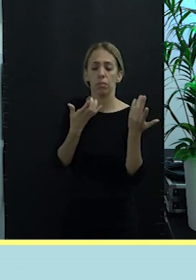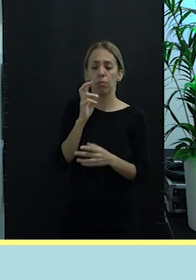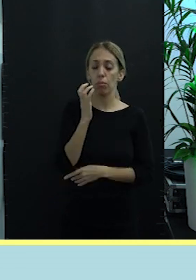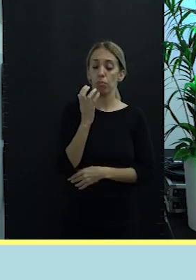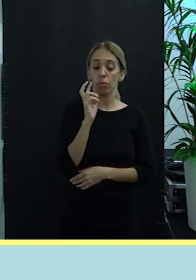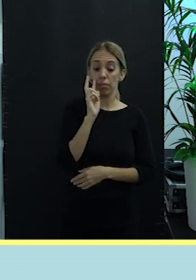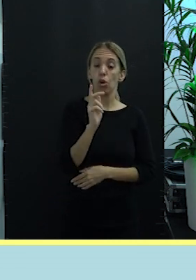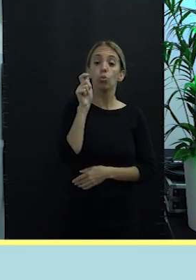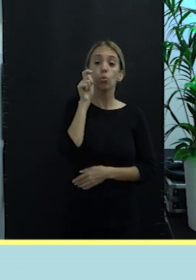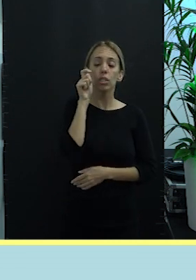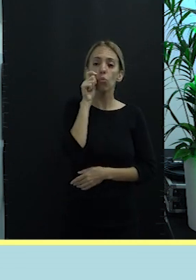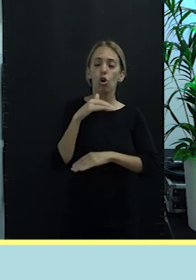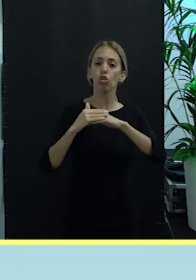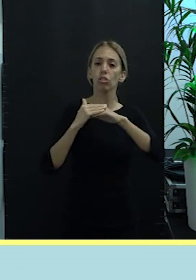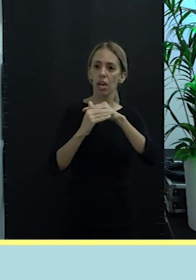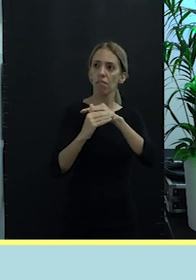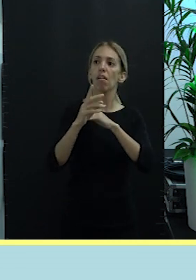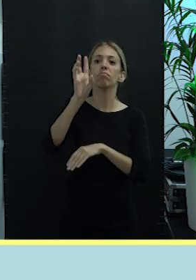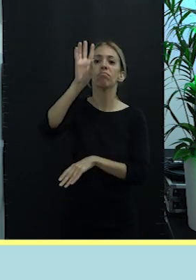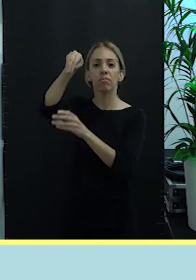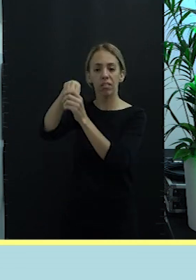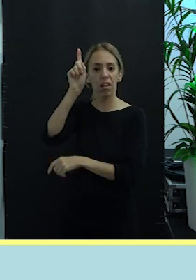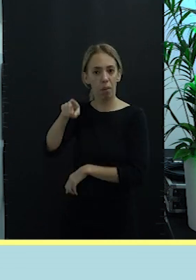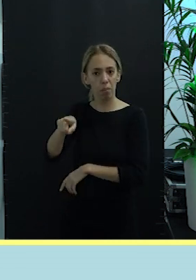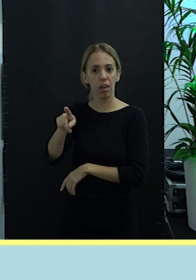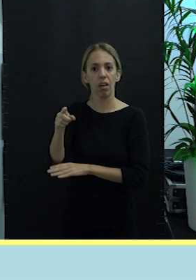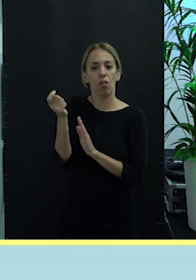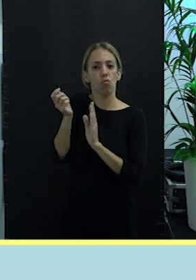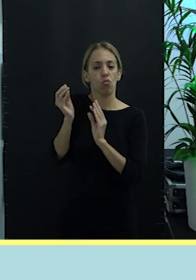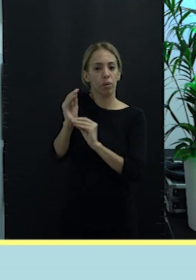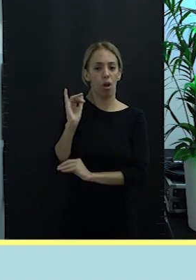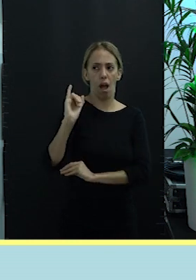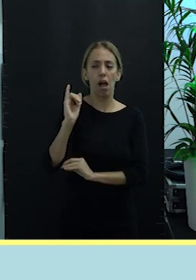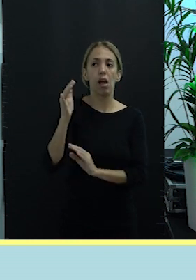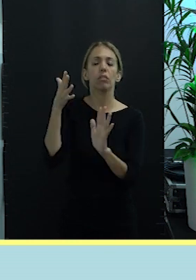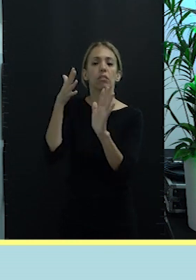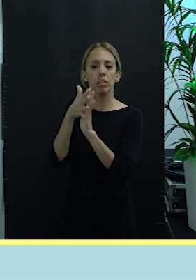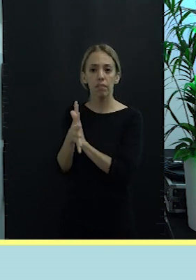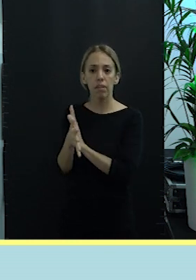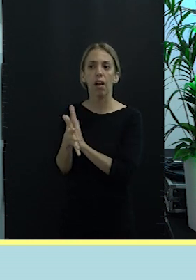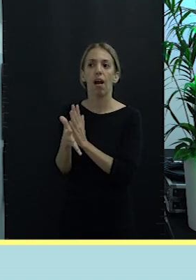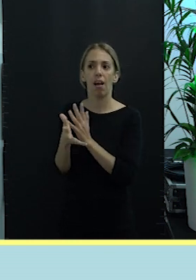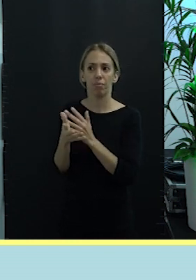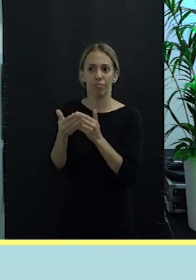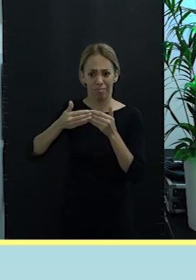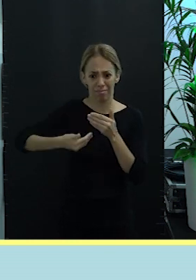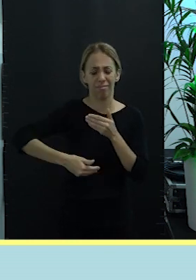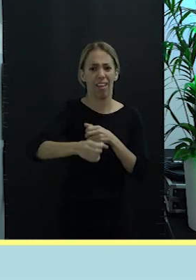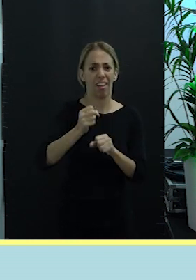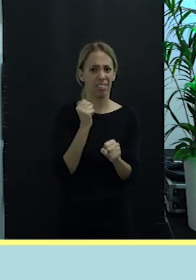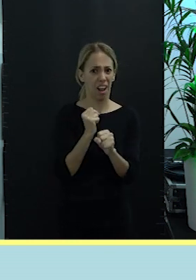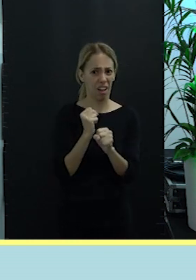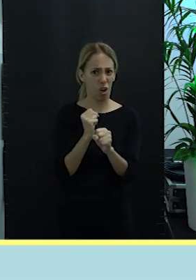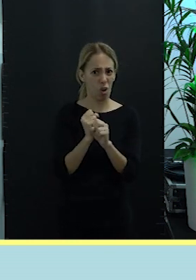ha llegado al Instituto Nacional de las Cualificaciones y además eso significa que hay mucho trabajo por hacer en